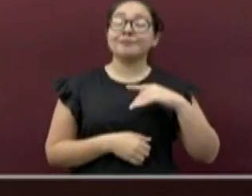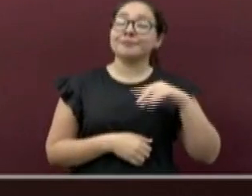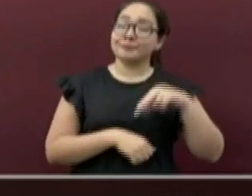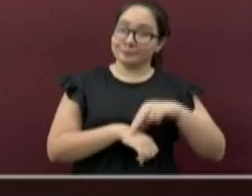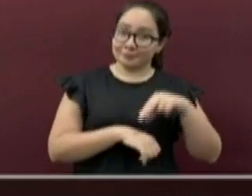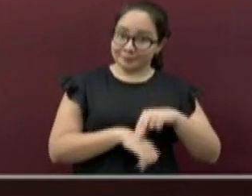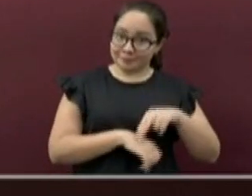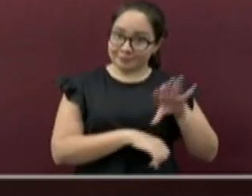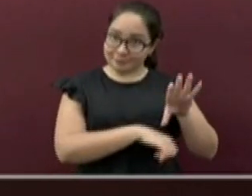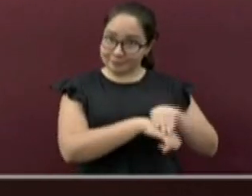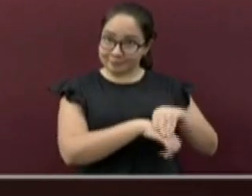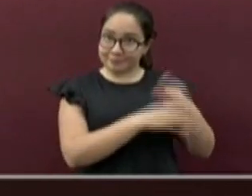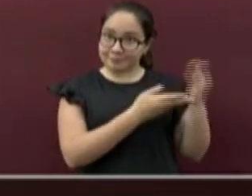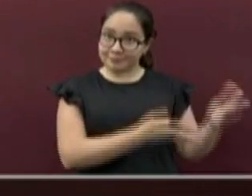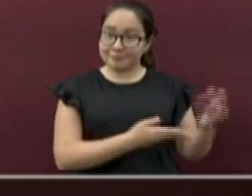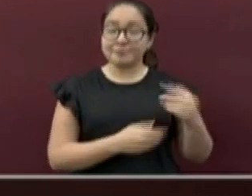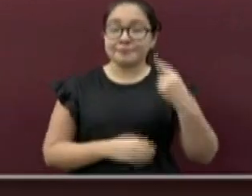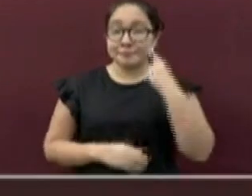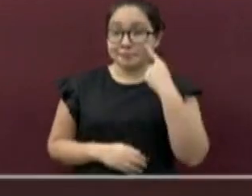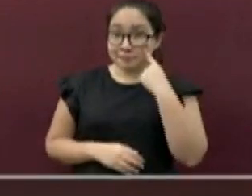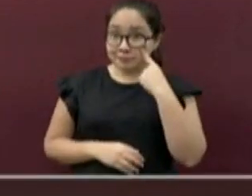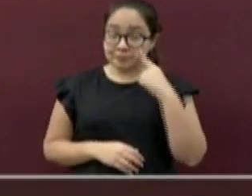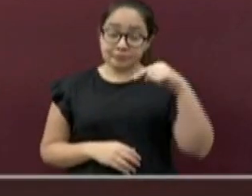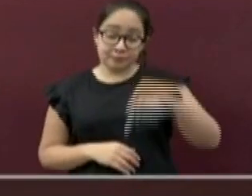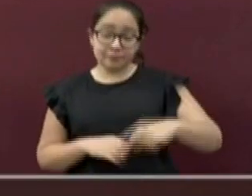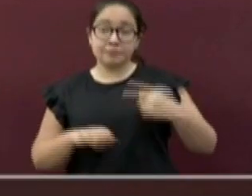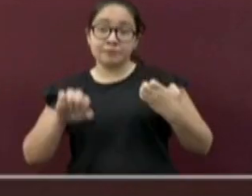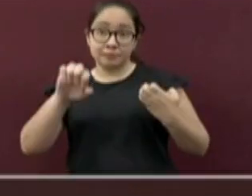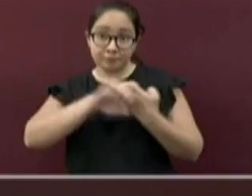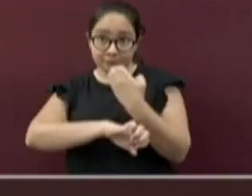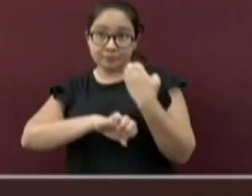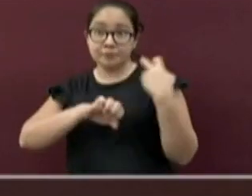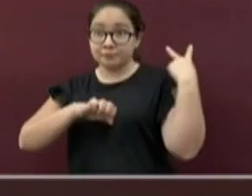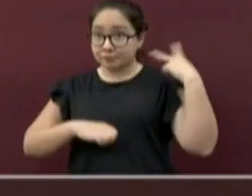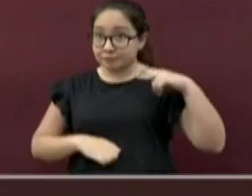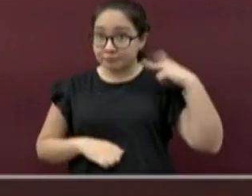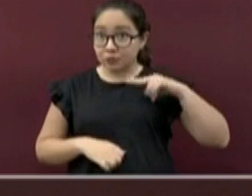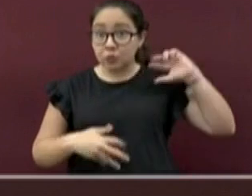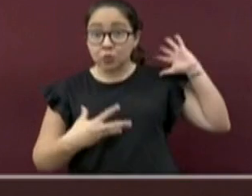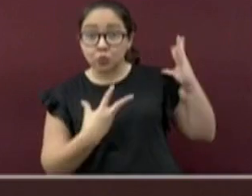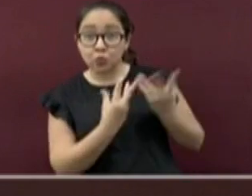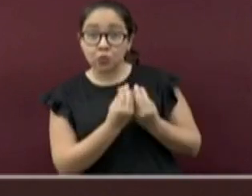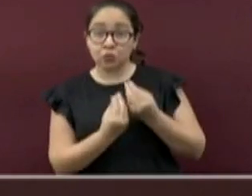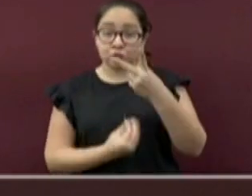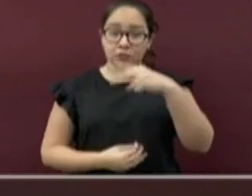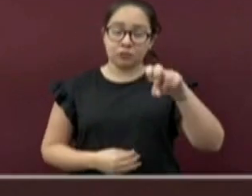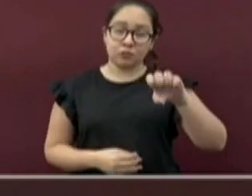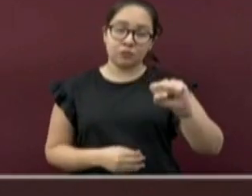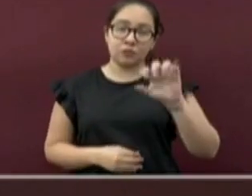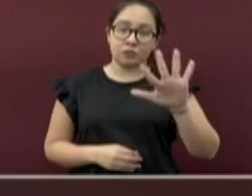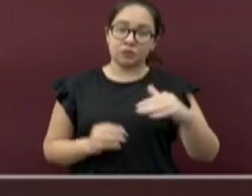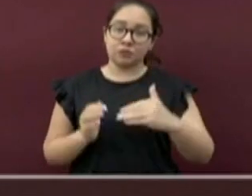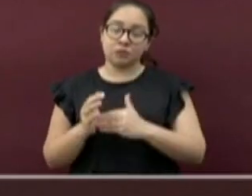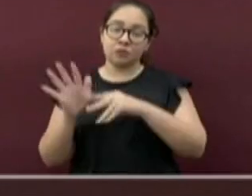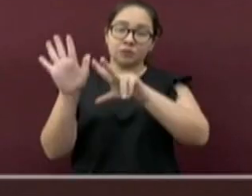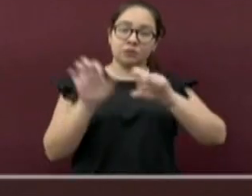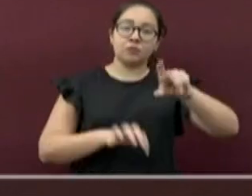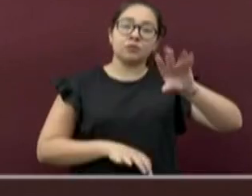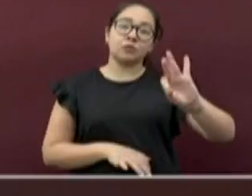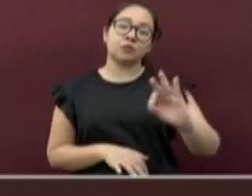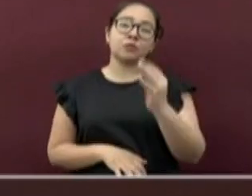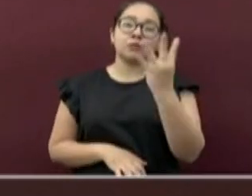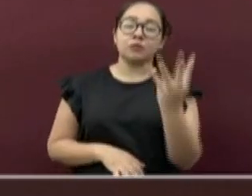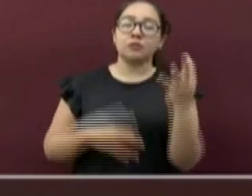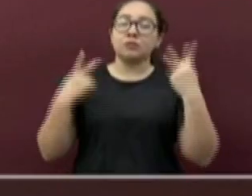Con su permiso. Miren ustedes, se han atendido en el estado 265,844 pacientes con